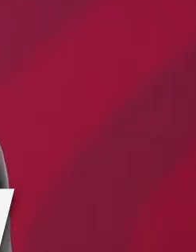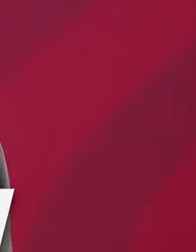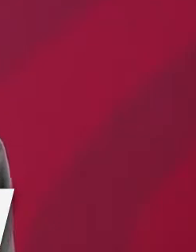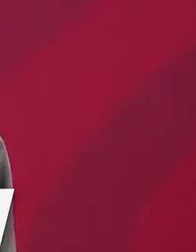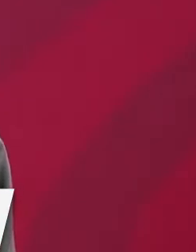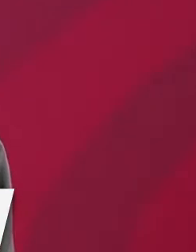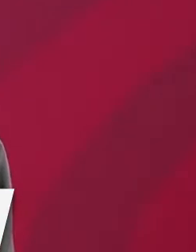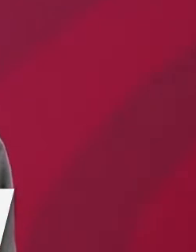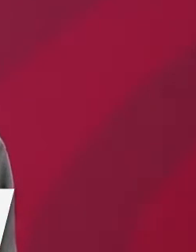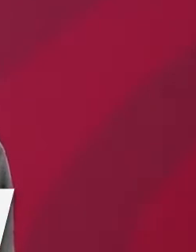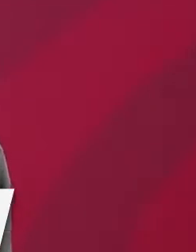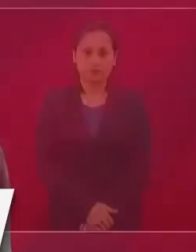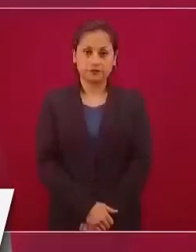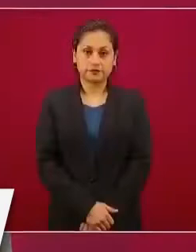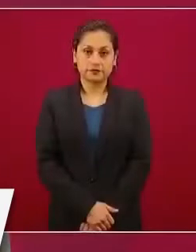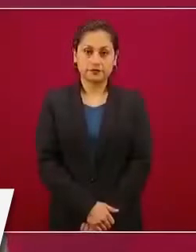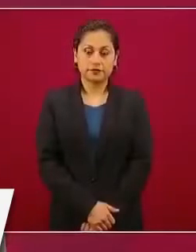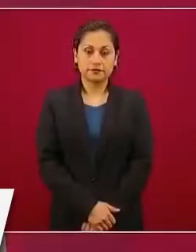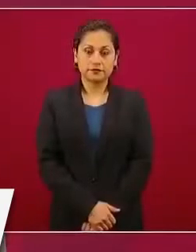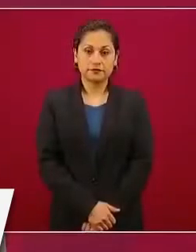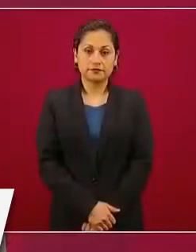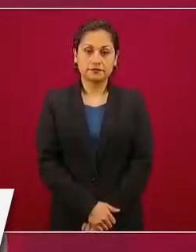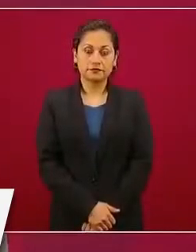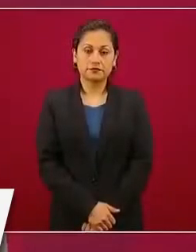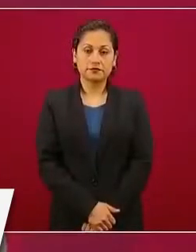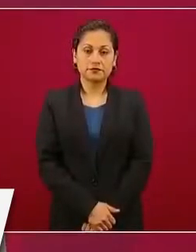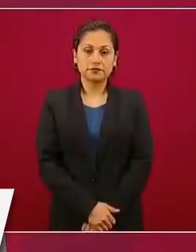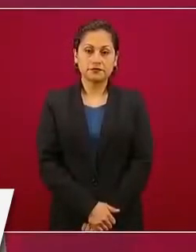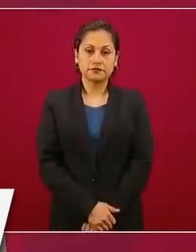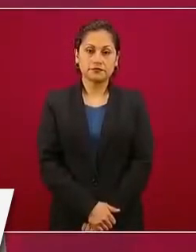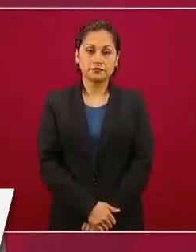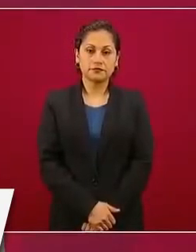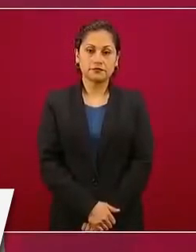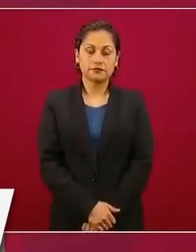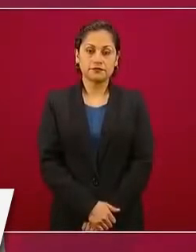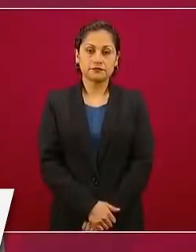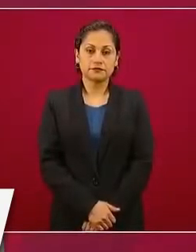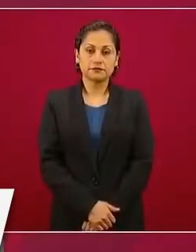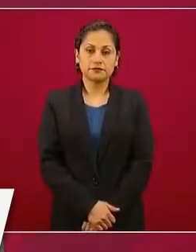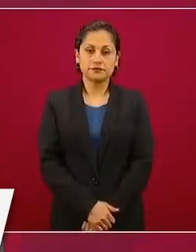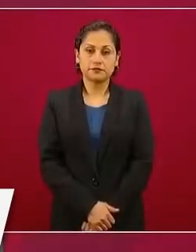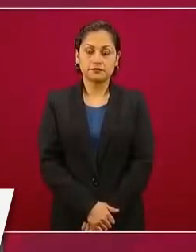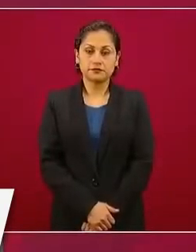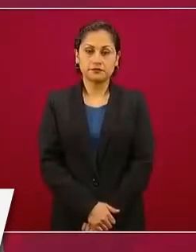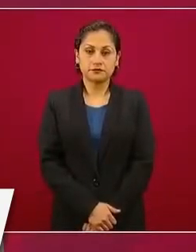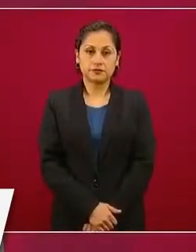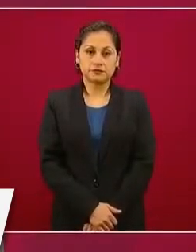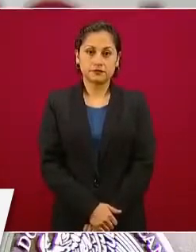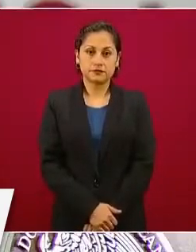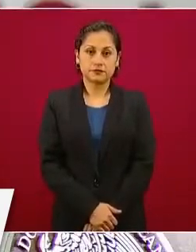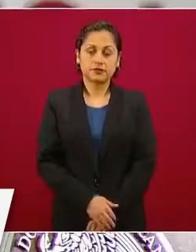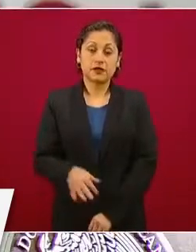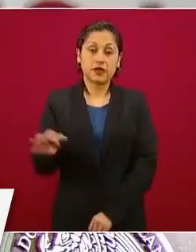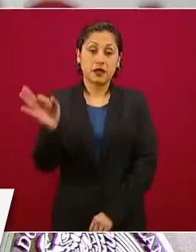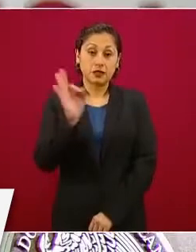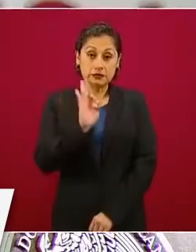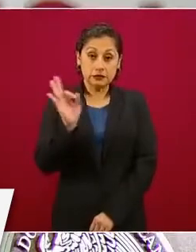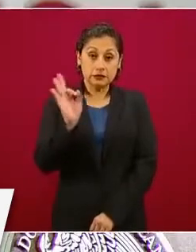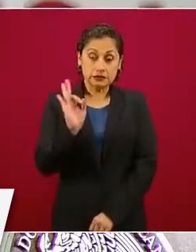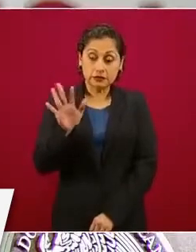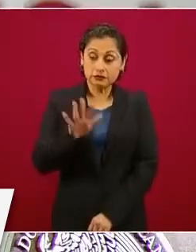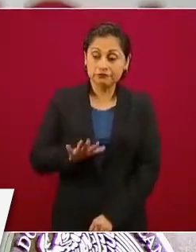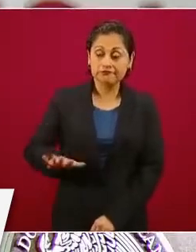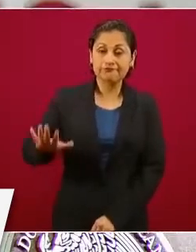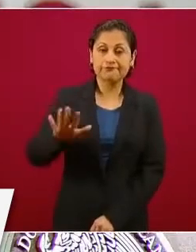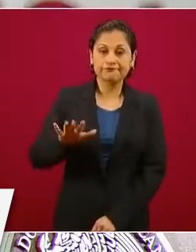Si hay un acto de corrupción